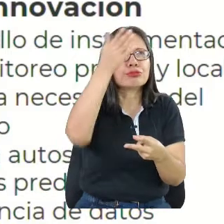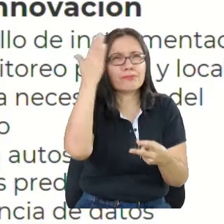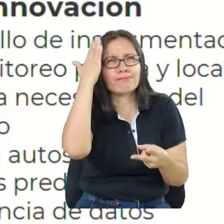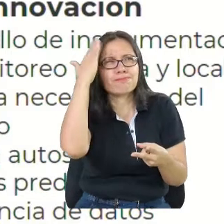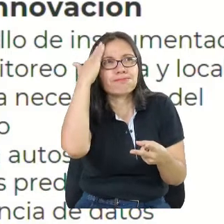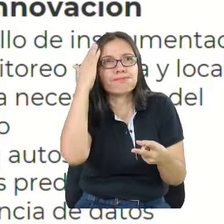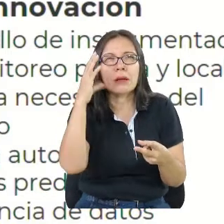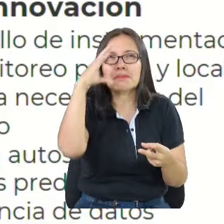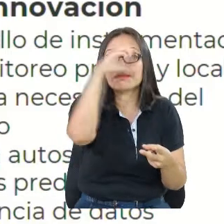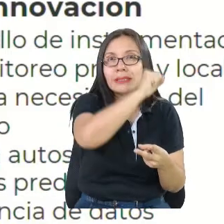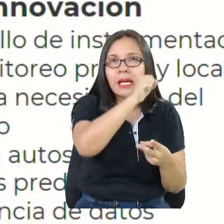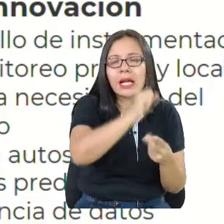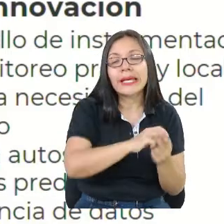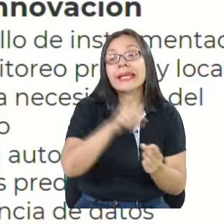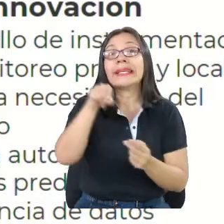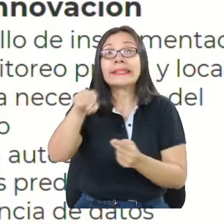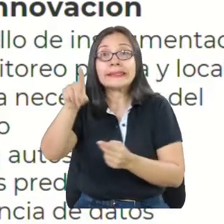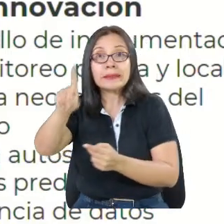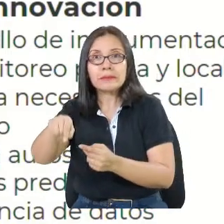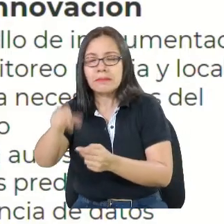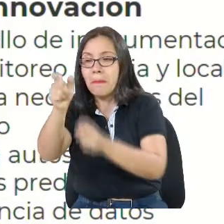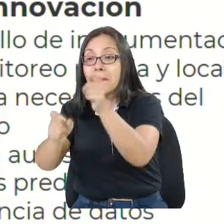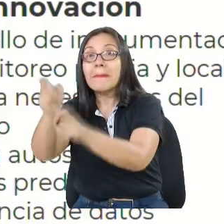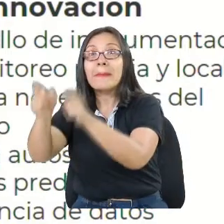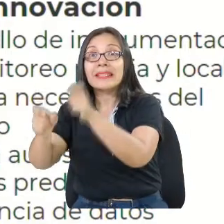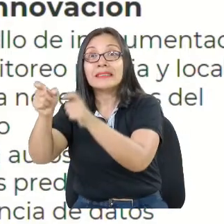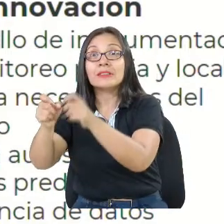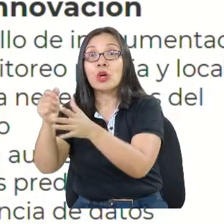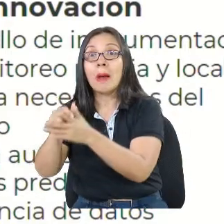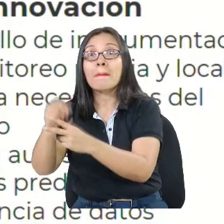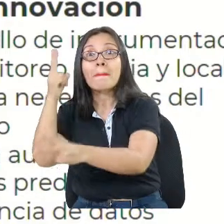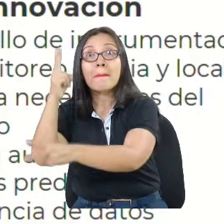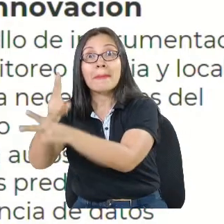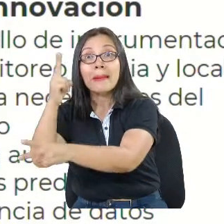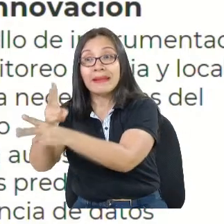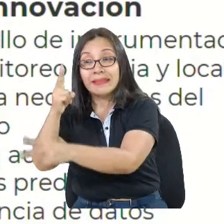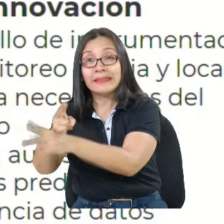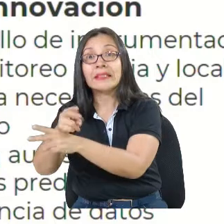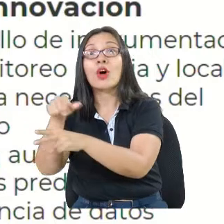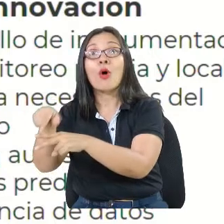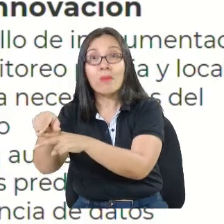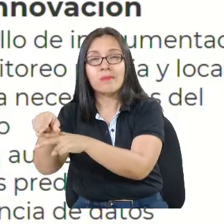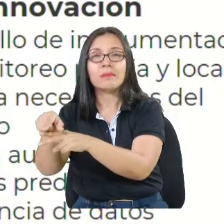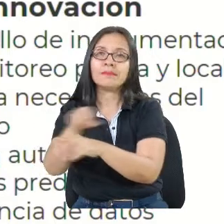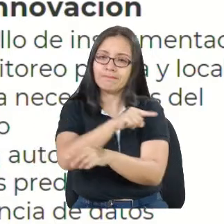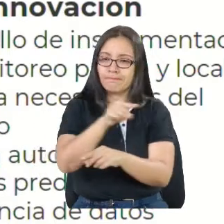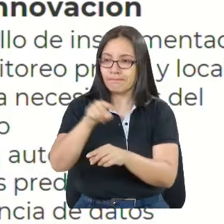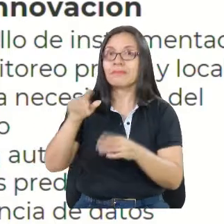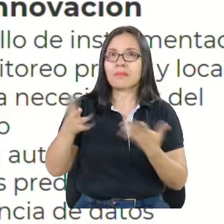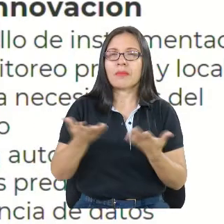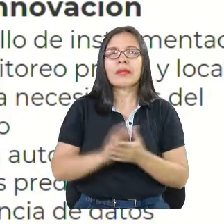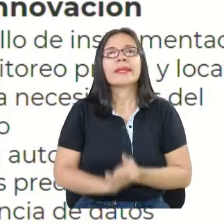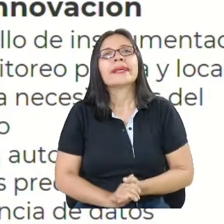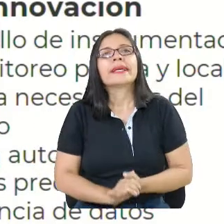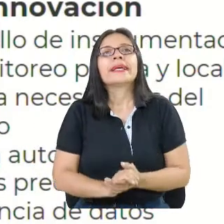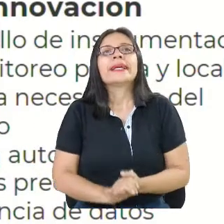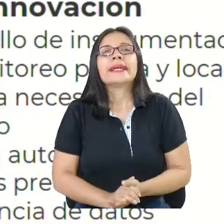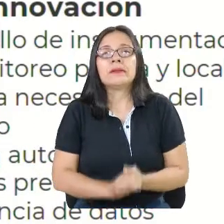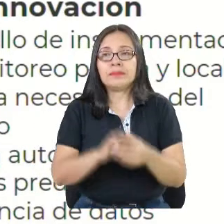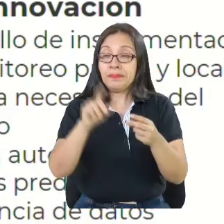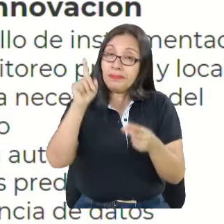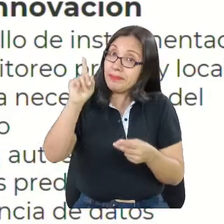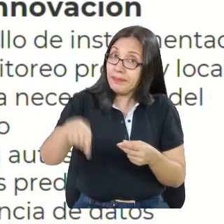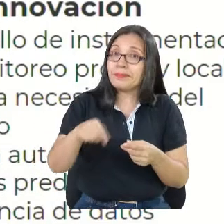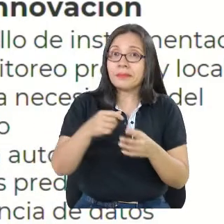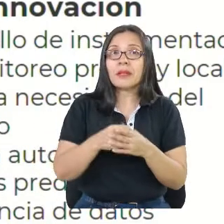detallada de zonas de riesgo. Por otro lado tenemos la innovación que va muy ligada a la parte de tecnología. la innovación